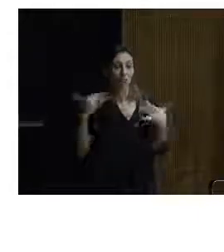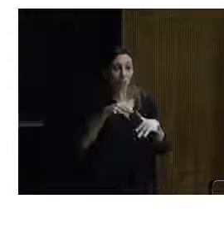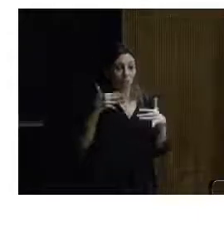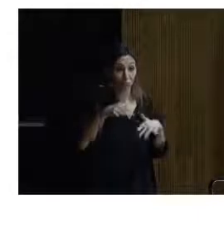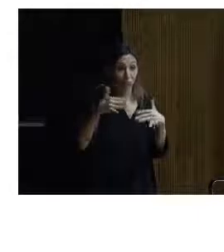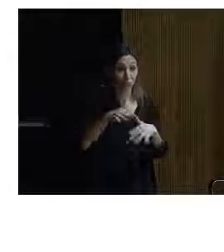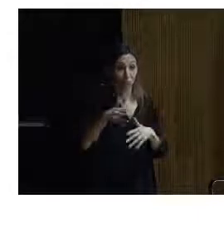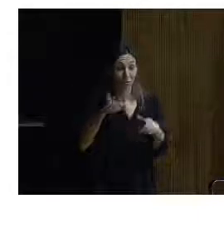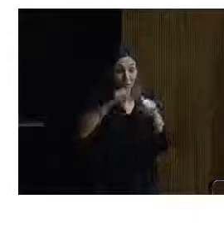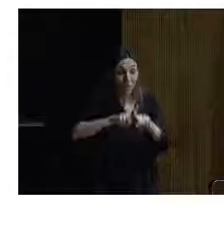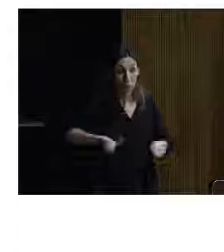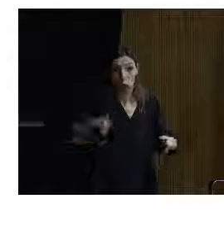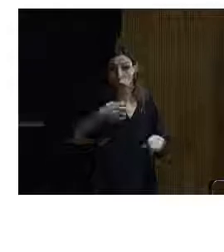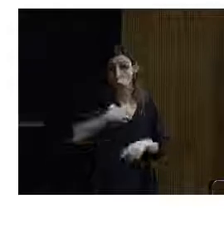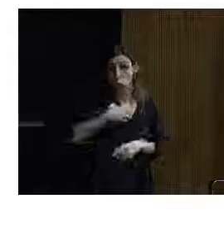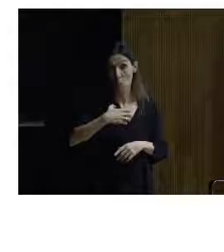No podemos.